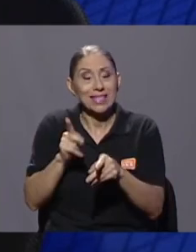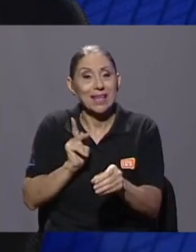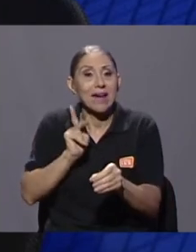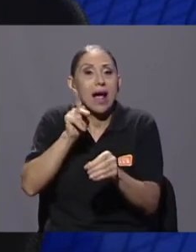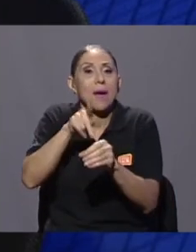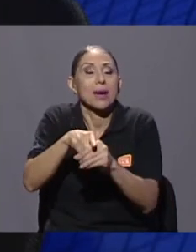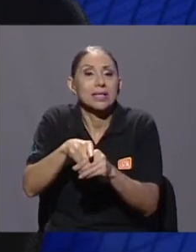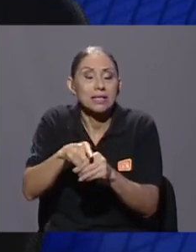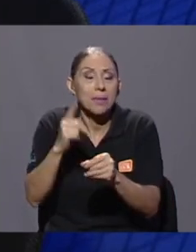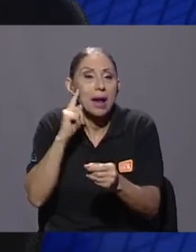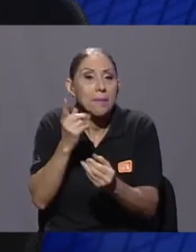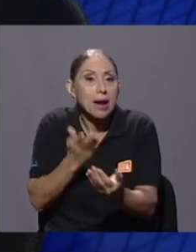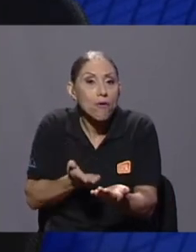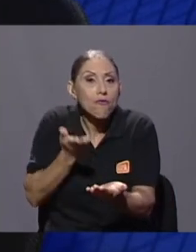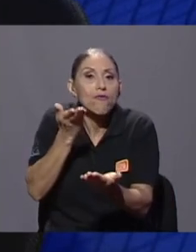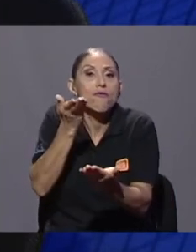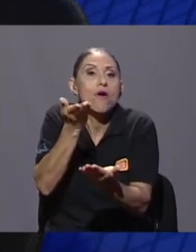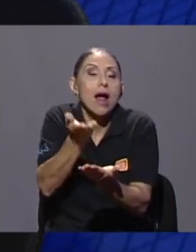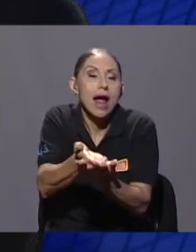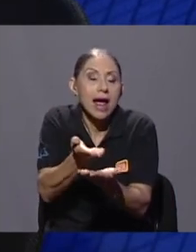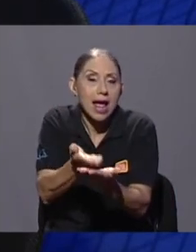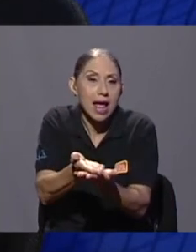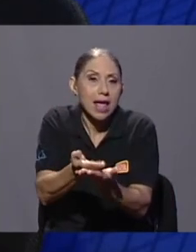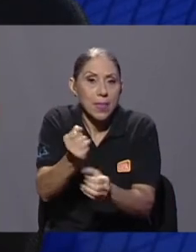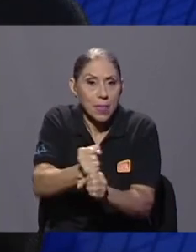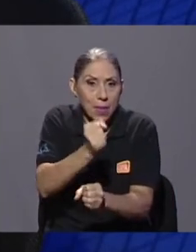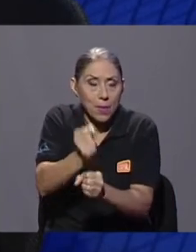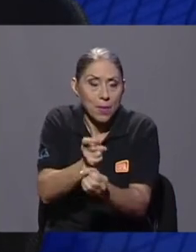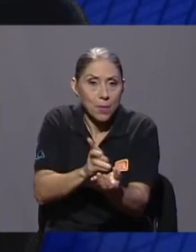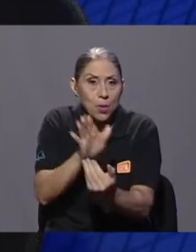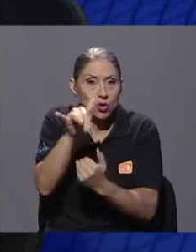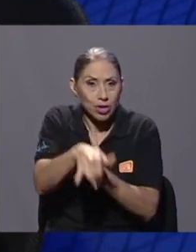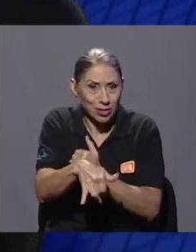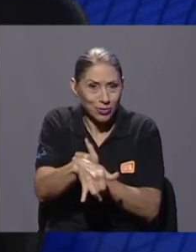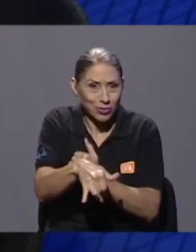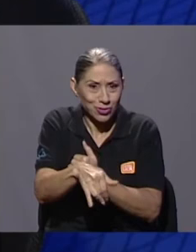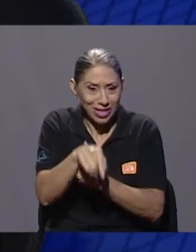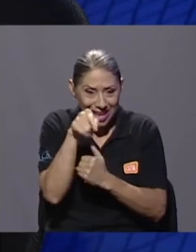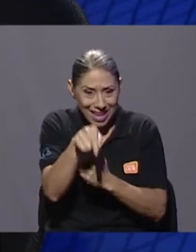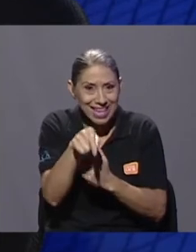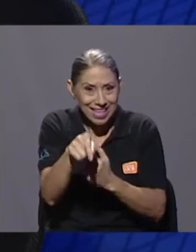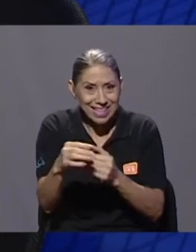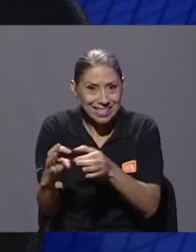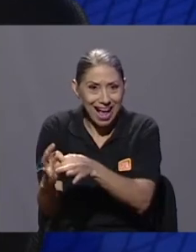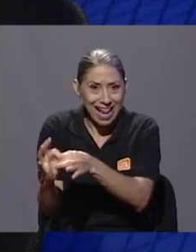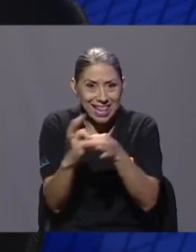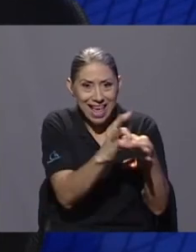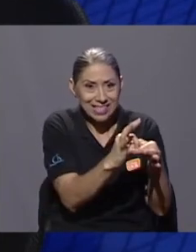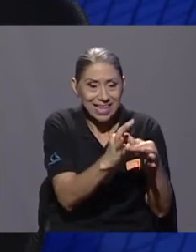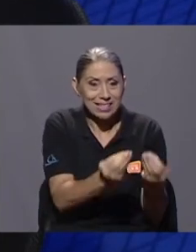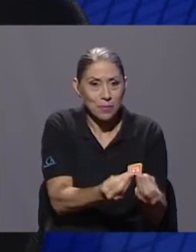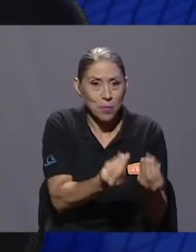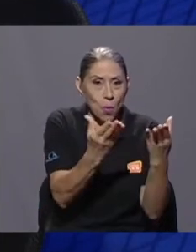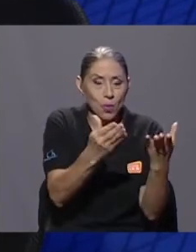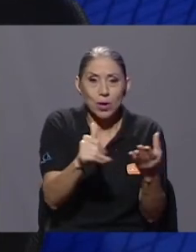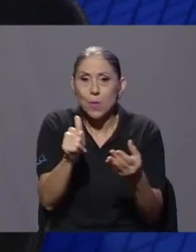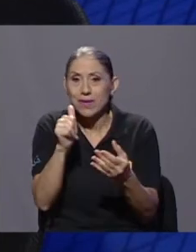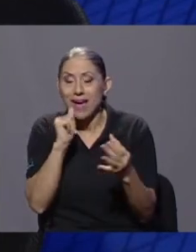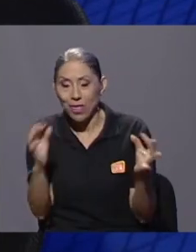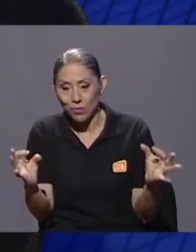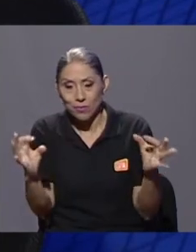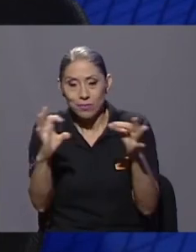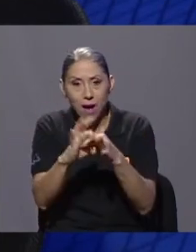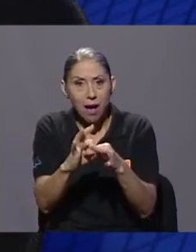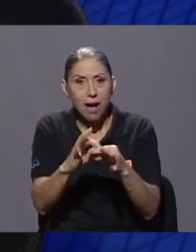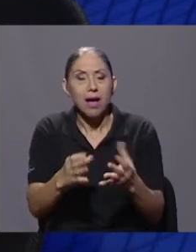proyectos en este público privado, en estas alianzas, pues den un paso